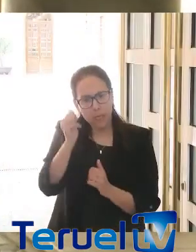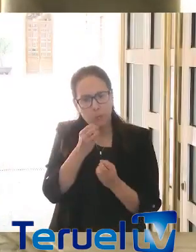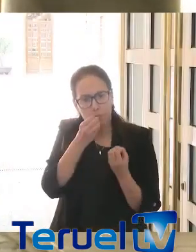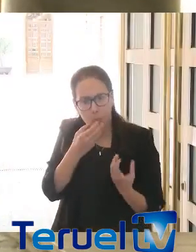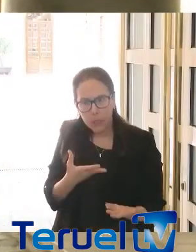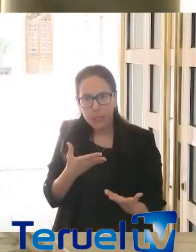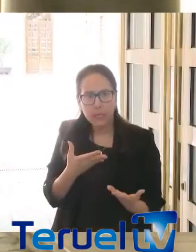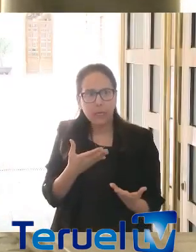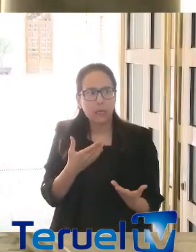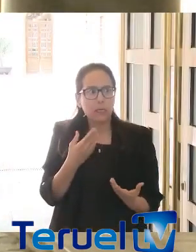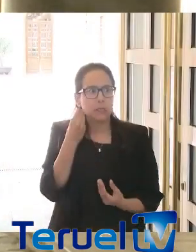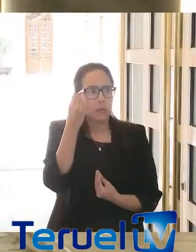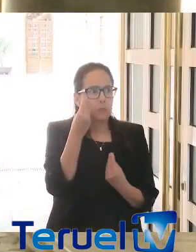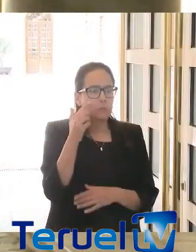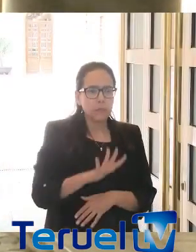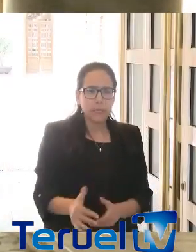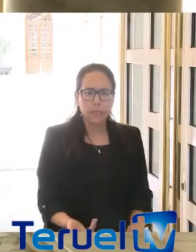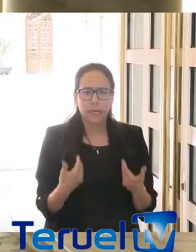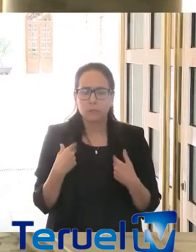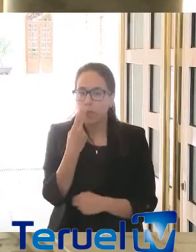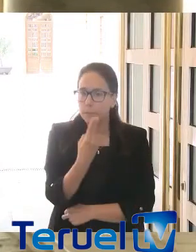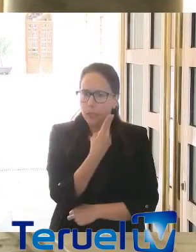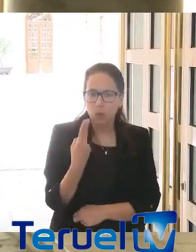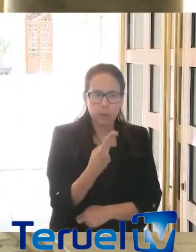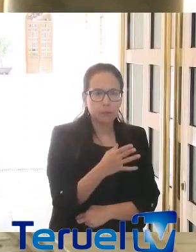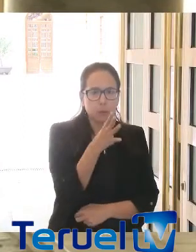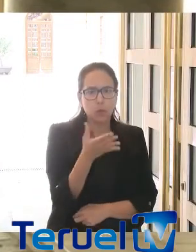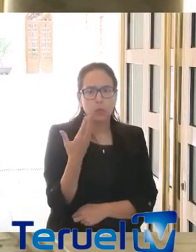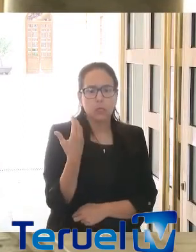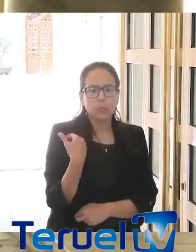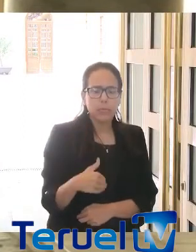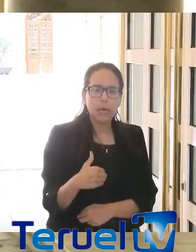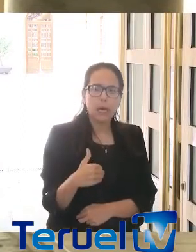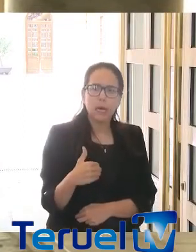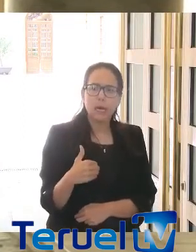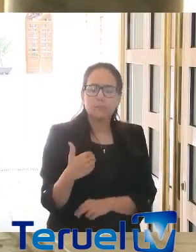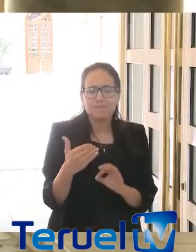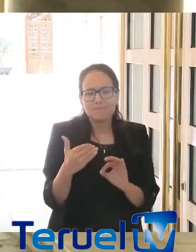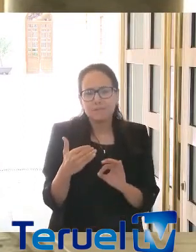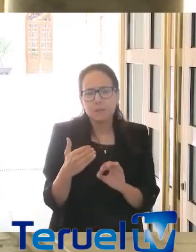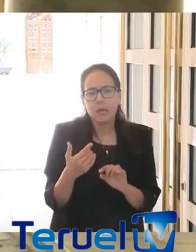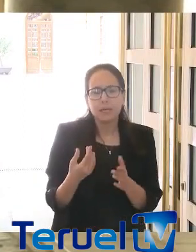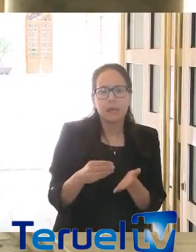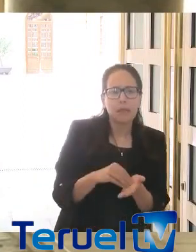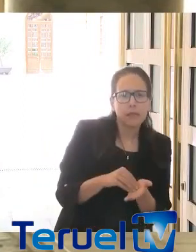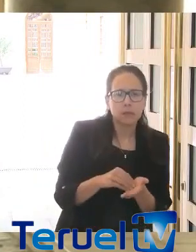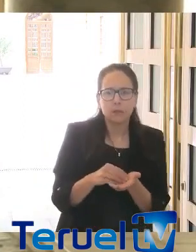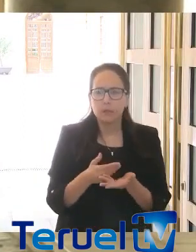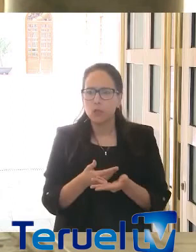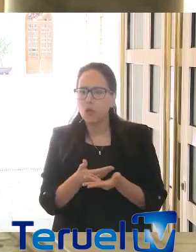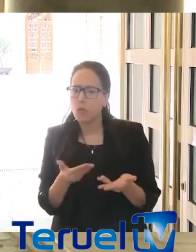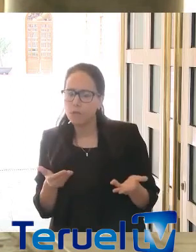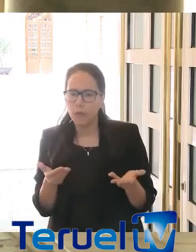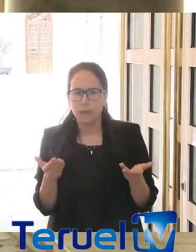pertinente, yo creo que de responsabilidad y compromiso, porque hay que dar, dentro de un término medio, certidumbres y confianza a la